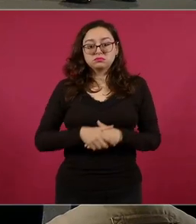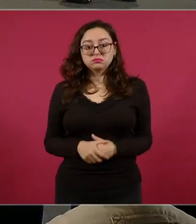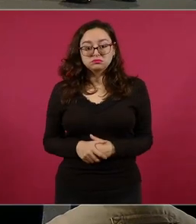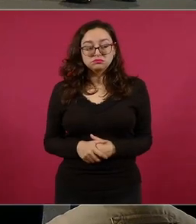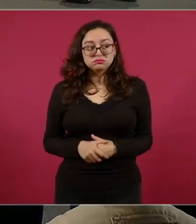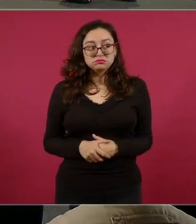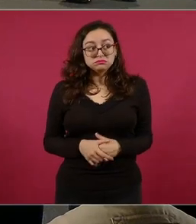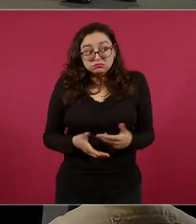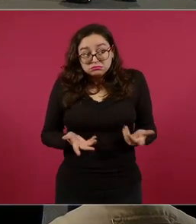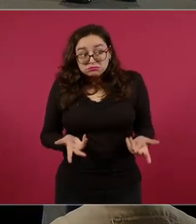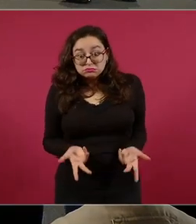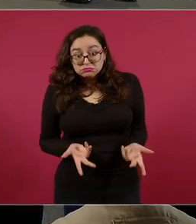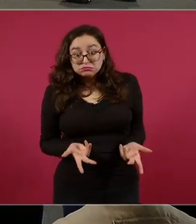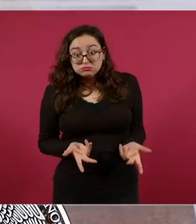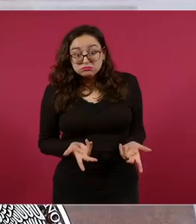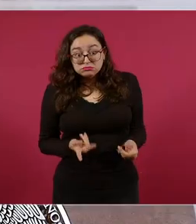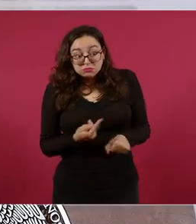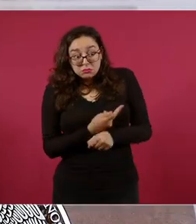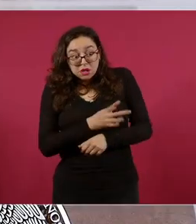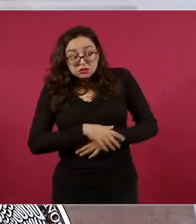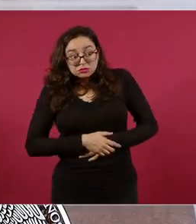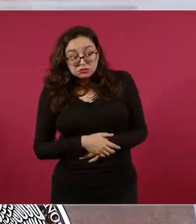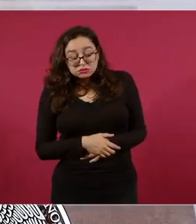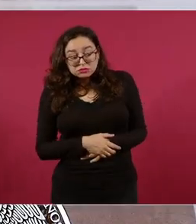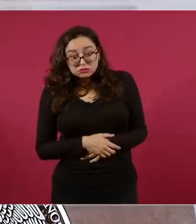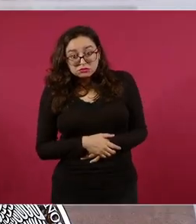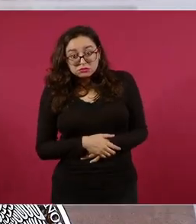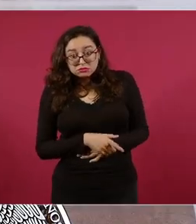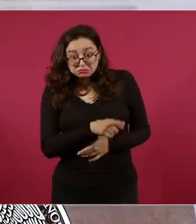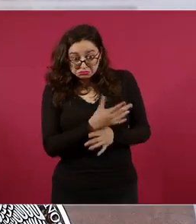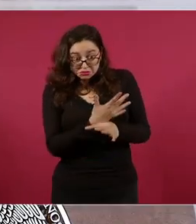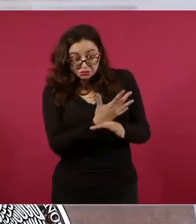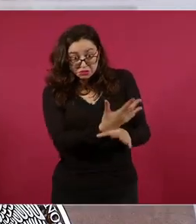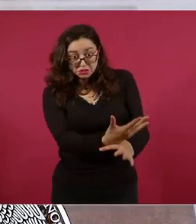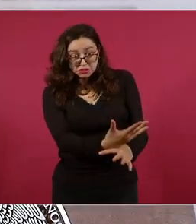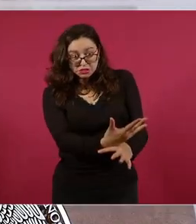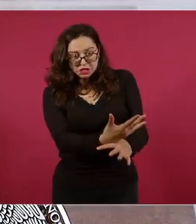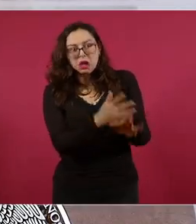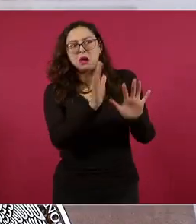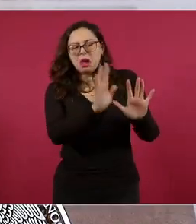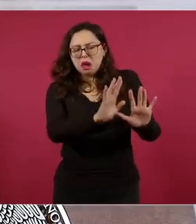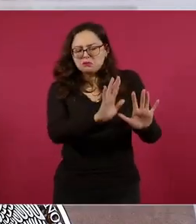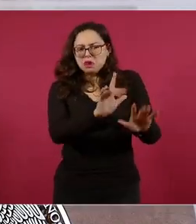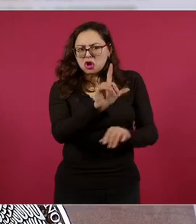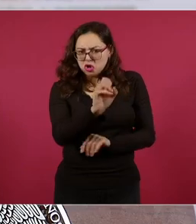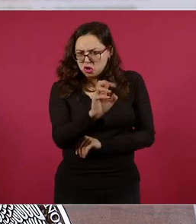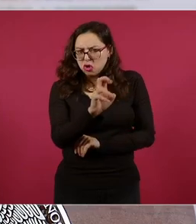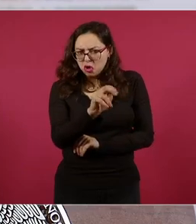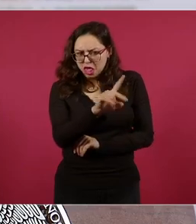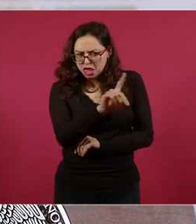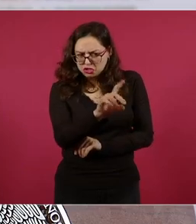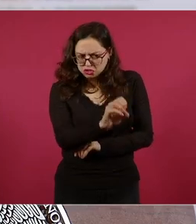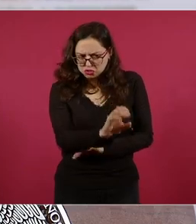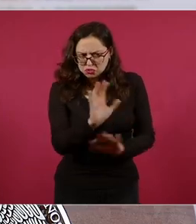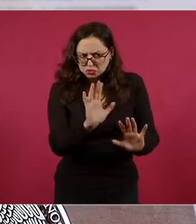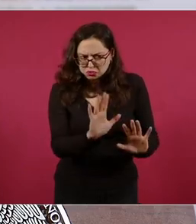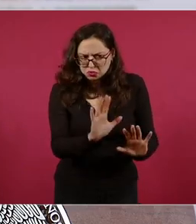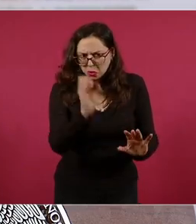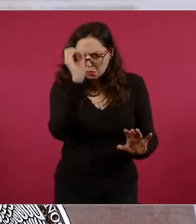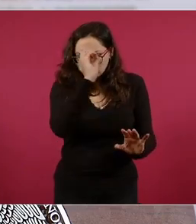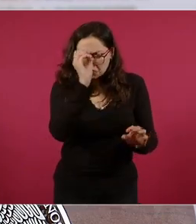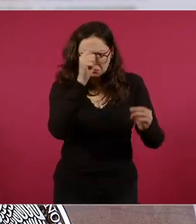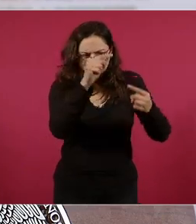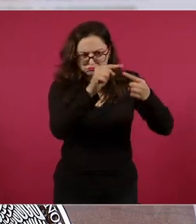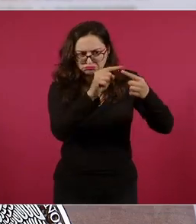Bueno, esto es lo que dice Lorenzo Córdoba. Pero ahora tenemos a un Ciro Murayama en los comicios de 2021, como decía,